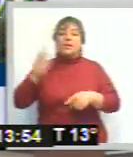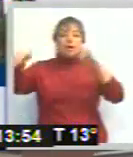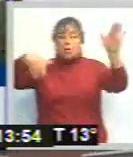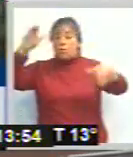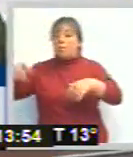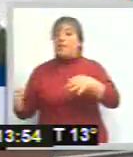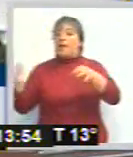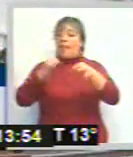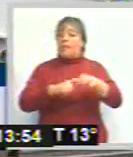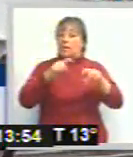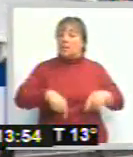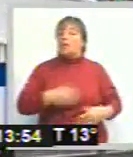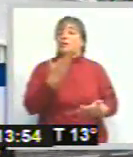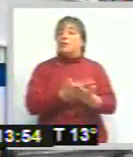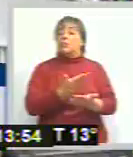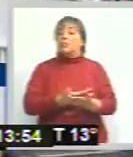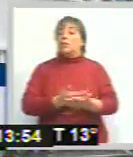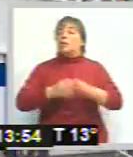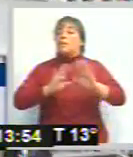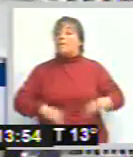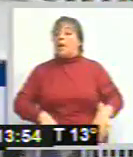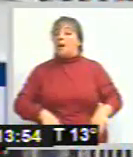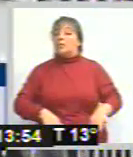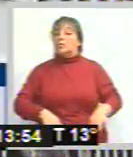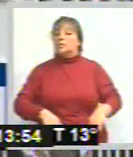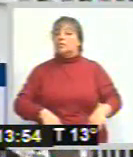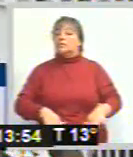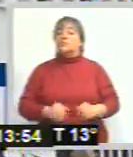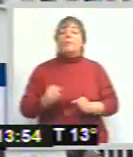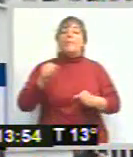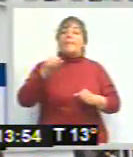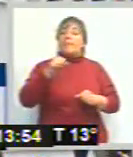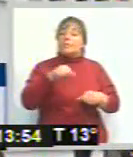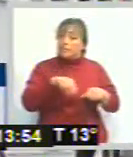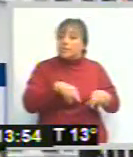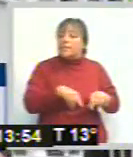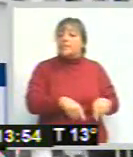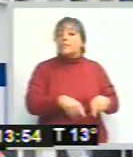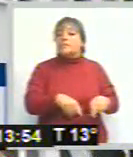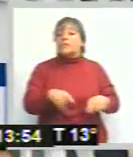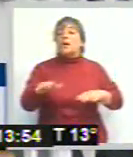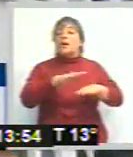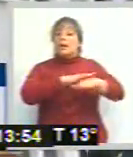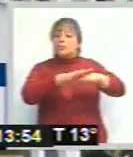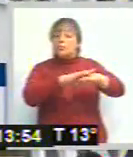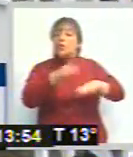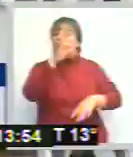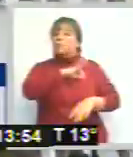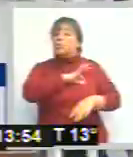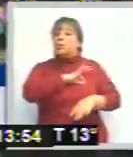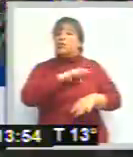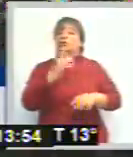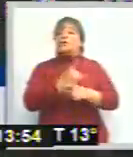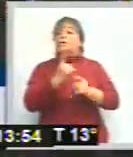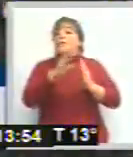propuesta, digamos, no cierto, que están llamando a la interhospitalaria, por cuanto el piso a la ganancia, no es cierto, es inferior,